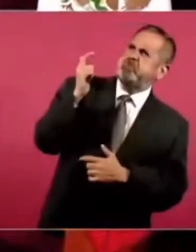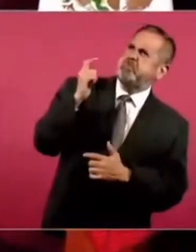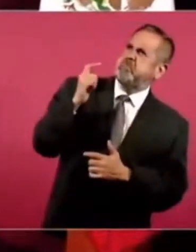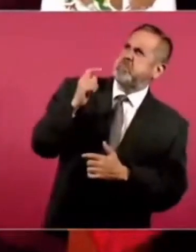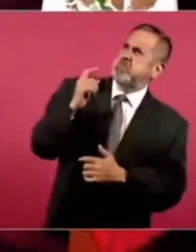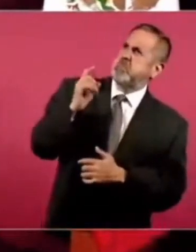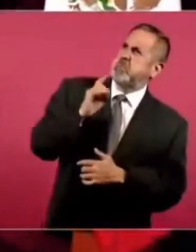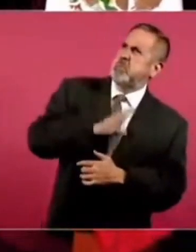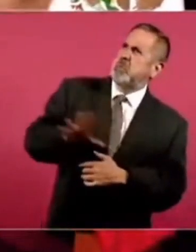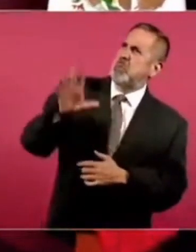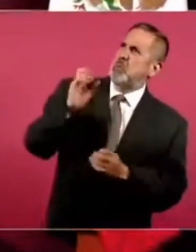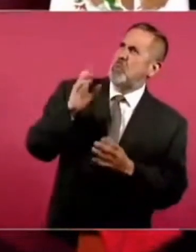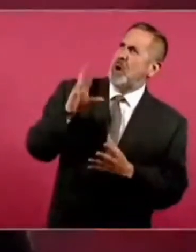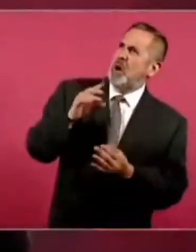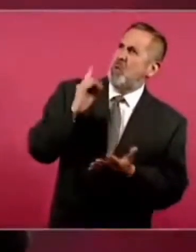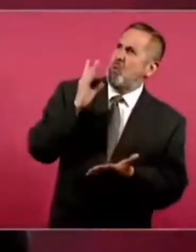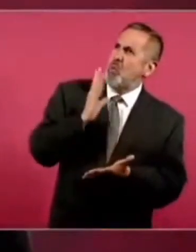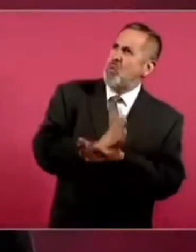Únicos.